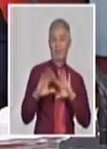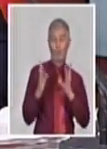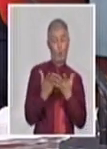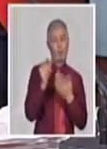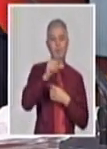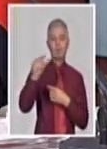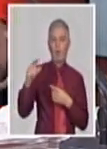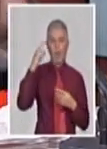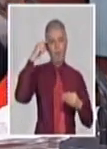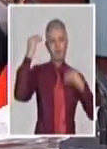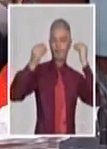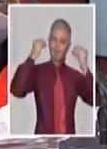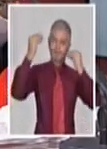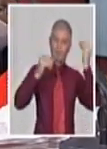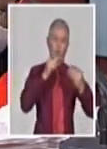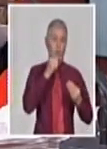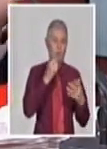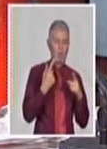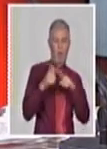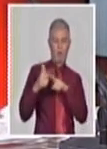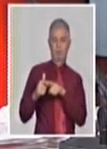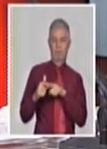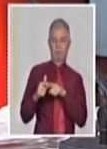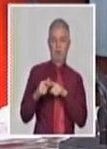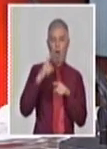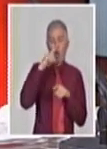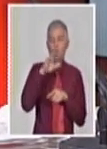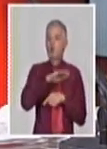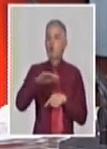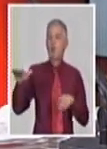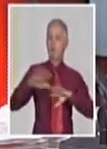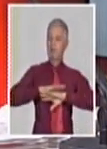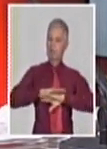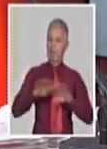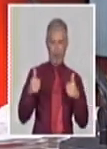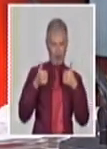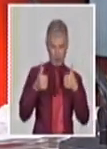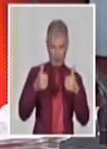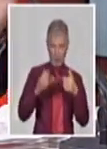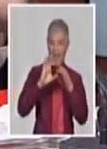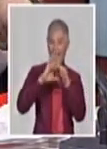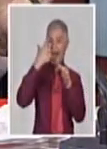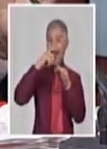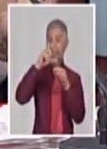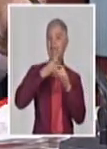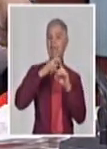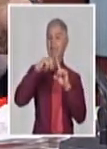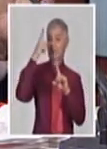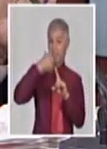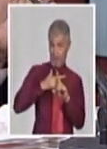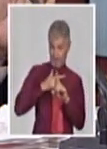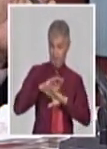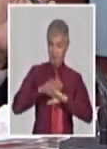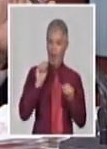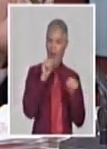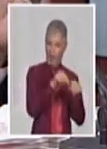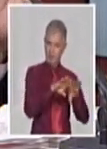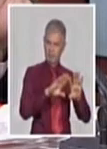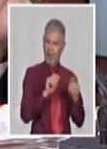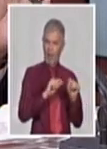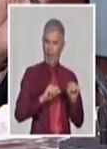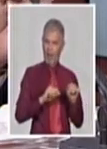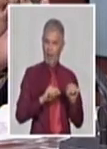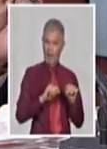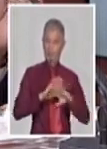hecho era que en cuanto se terminara... Las normas estaban listas en la Gaceta. Y en cuanto se terminara la información oficial,